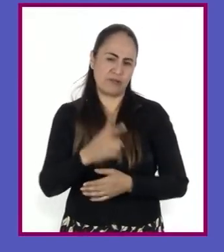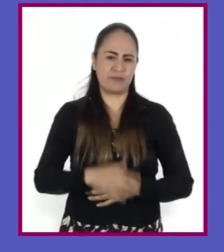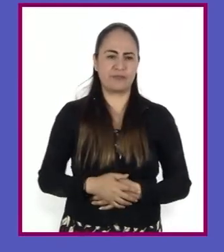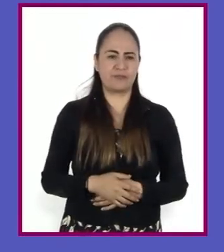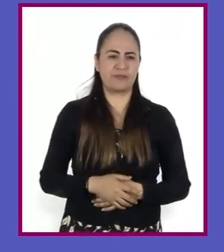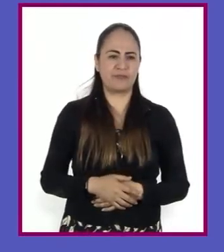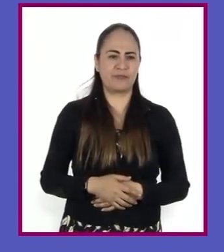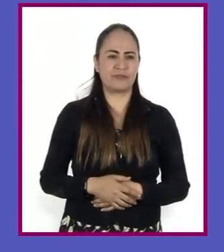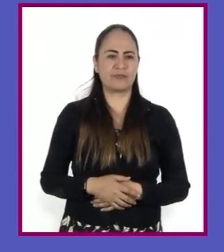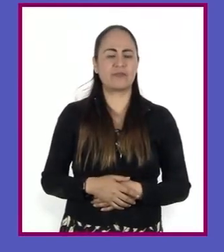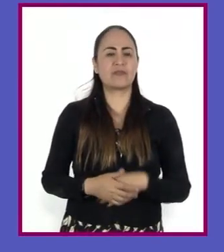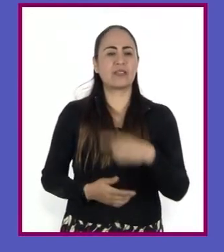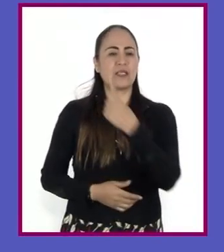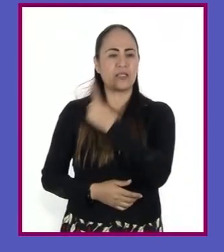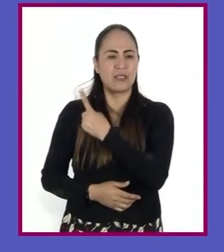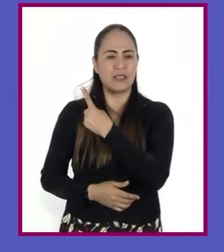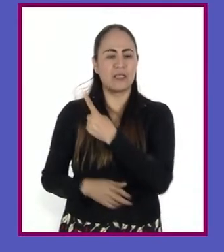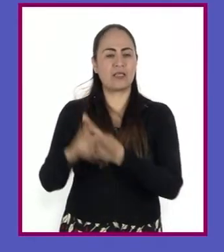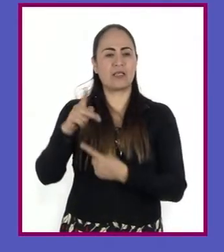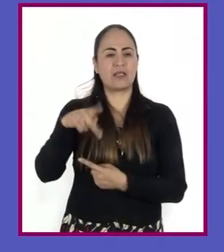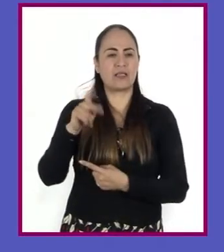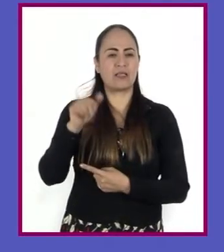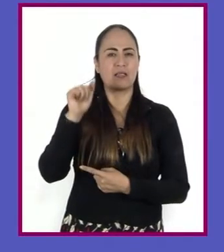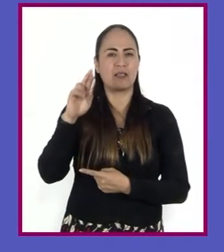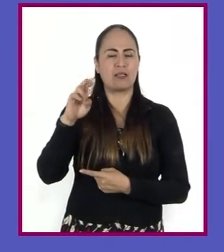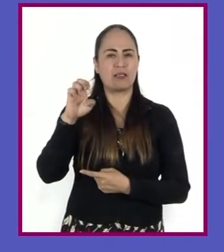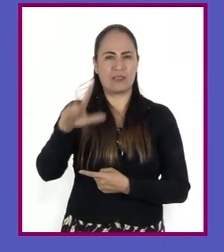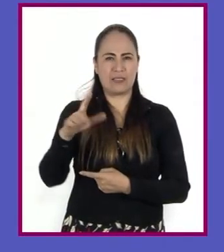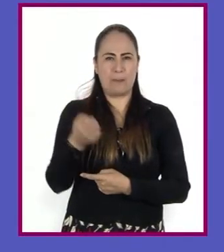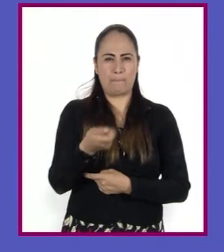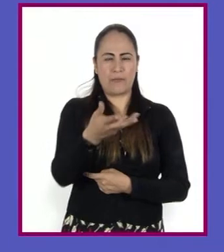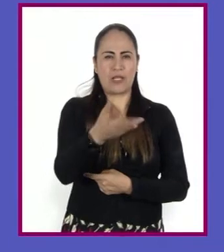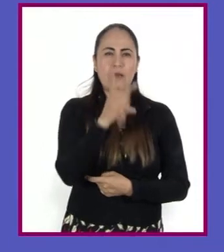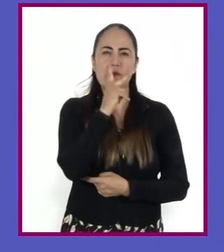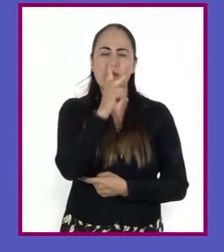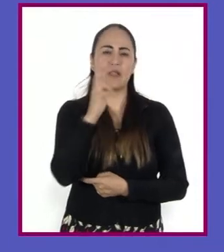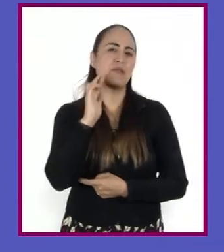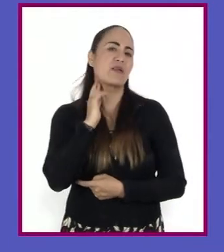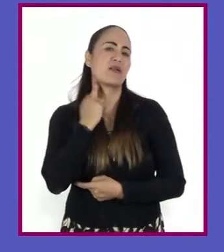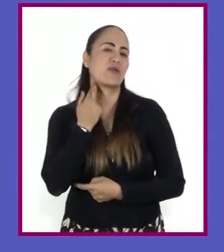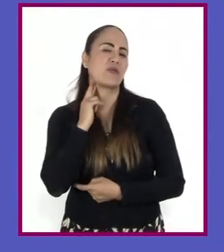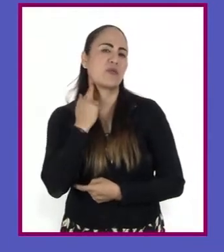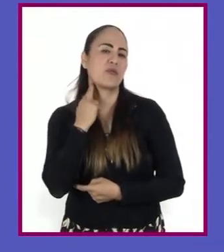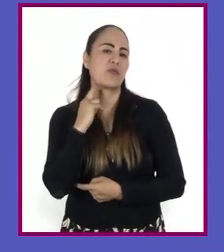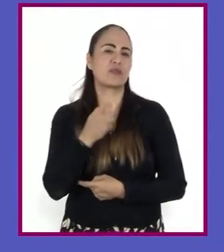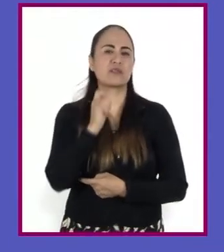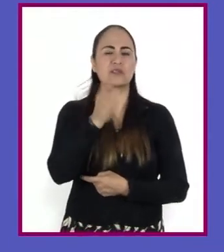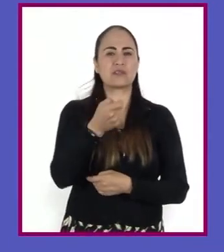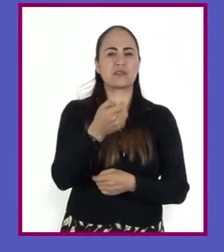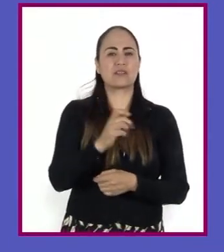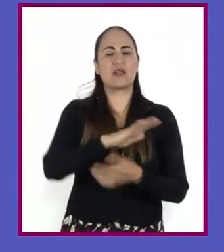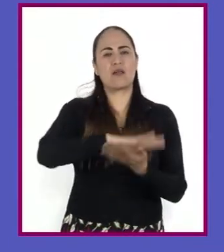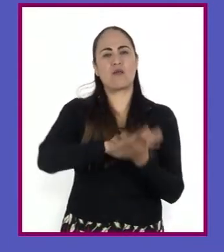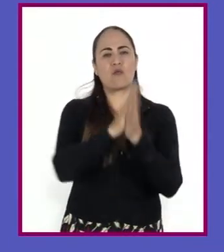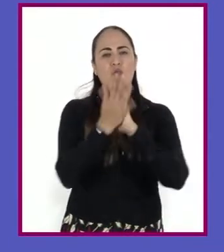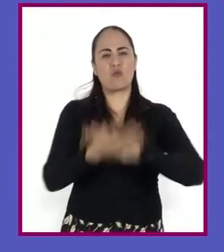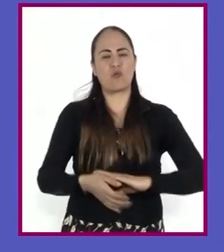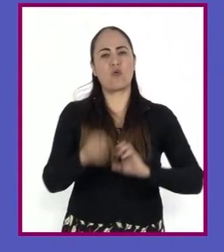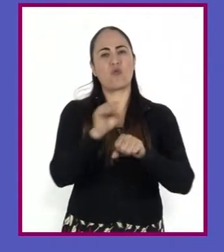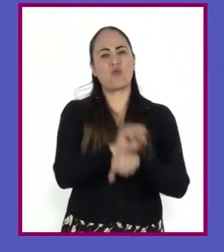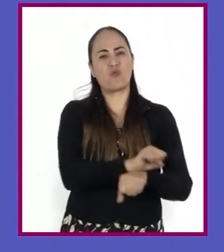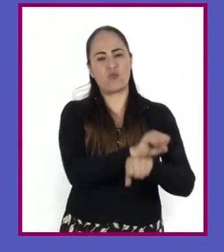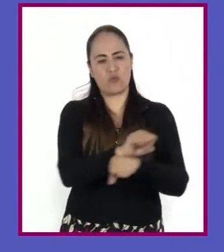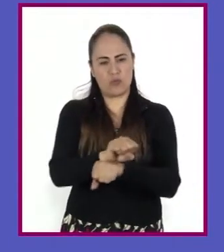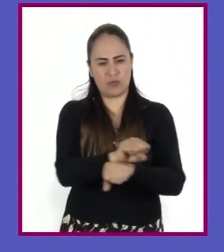que Karel Capek acuñó el moderno concepto de robot que deriva del antiguo eslavo que significa esclavo o del checo robota,